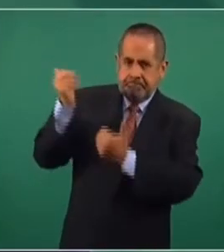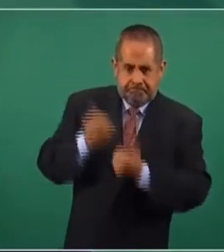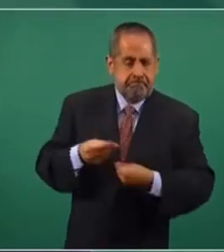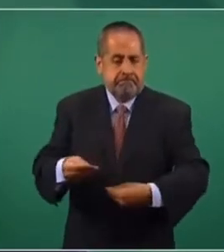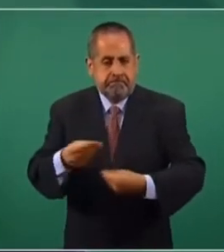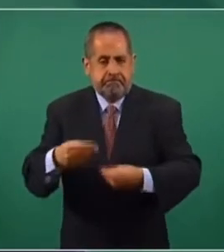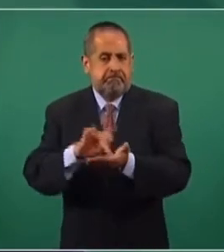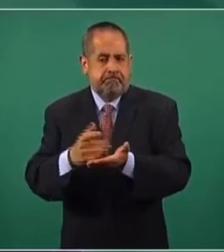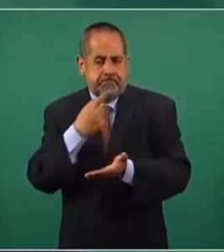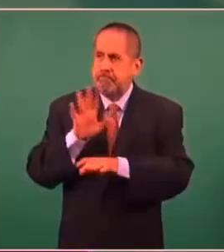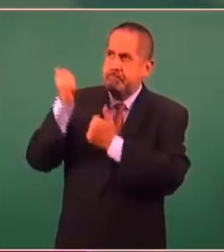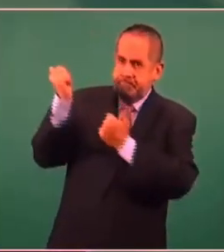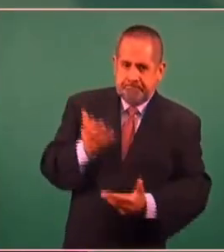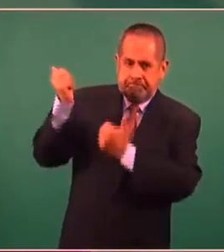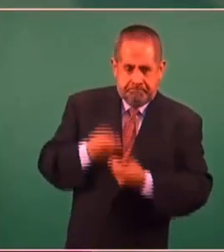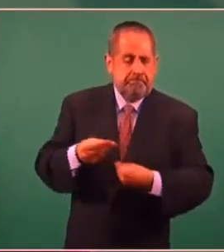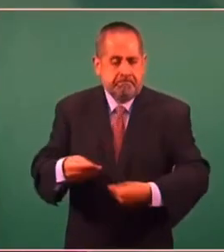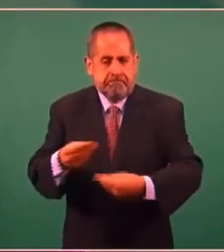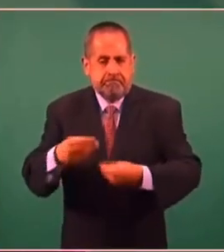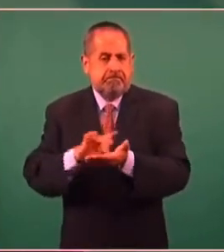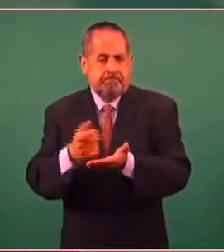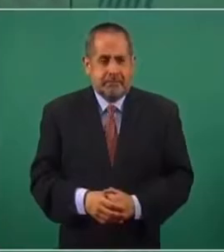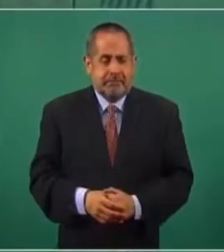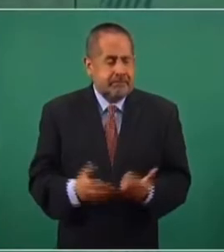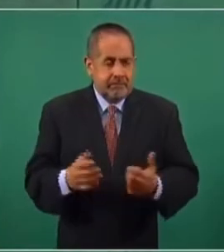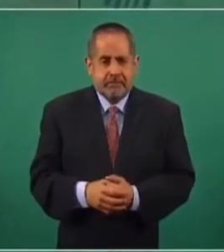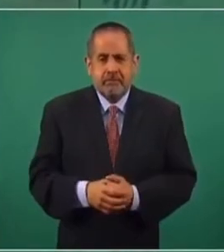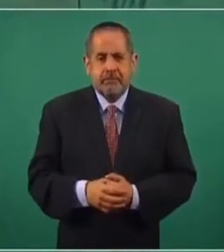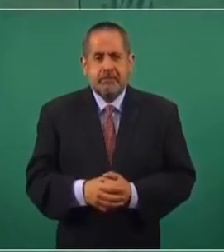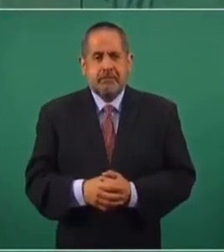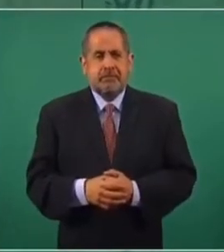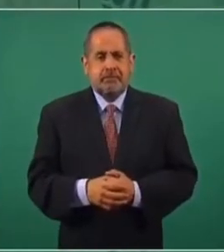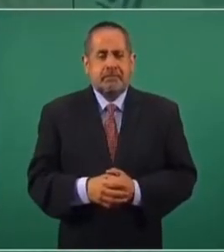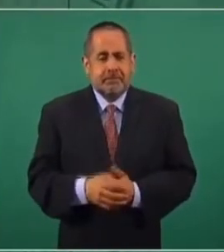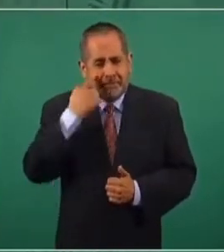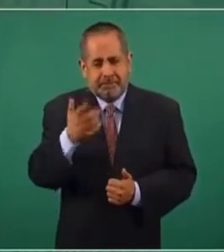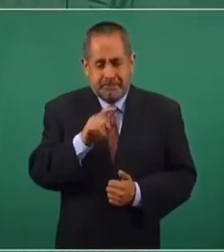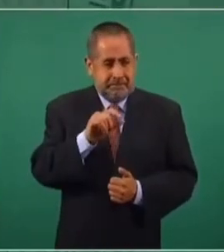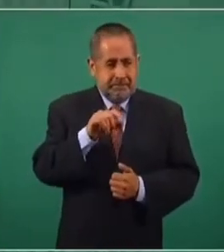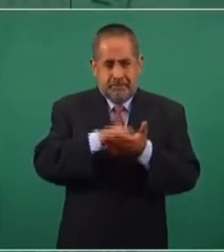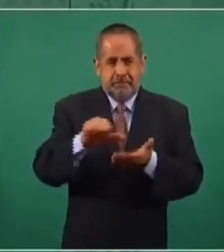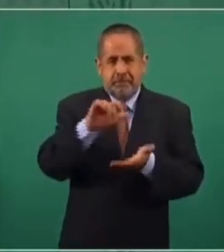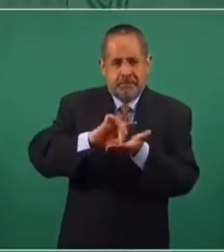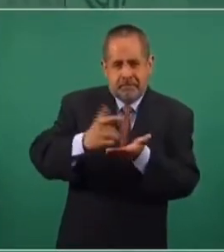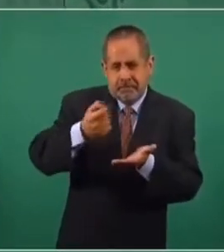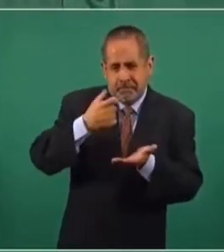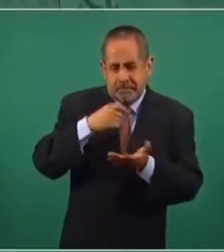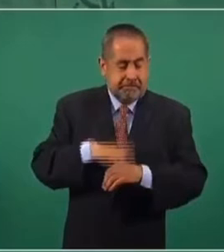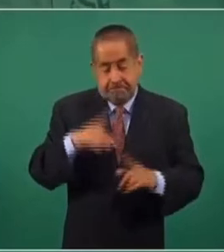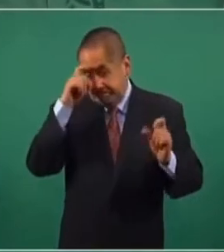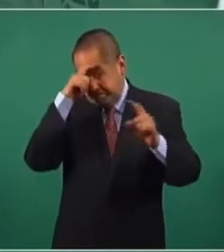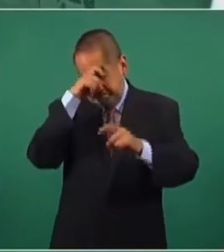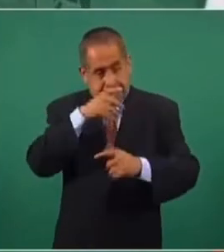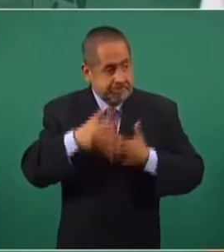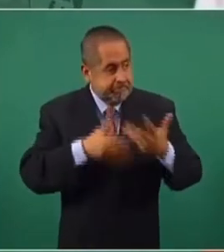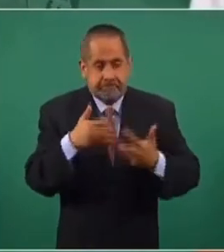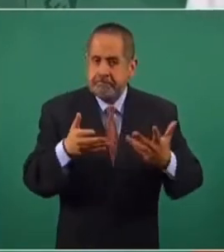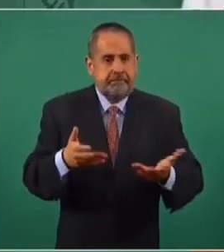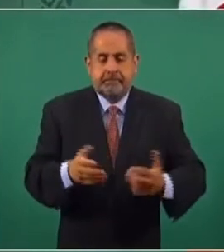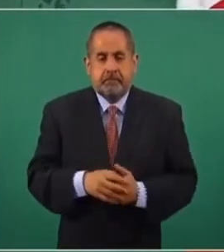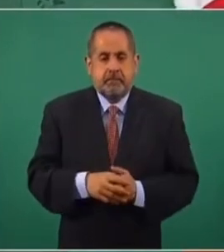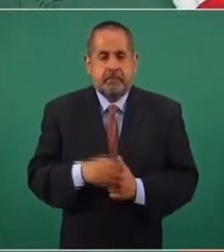que no falten los medicamentos, que no falten los medicamentos. En el caso de los medicamentos nos ha costado muchísimo porque